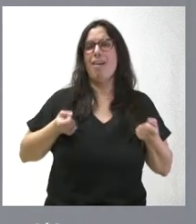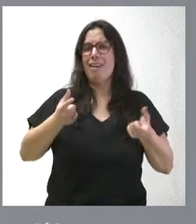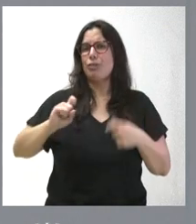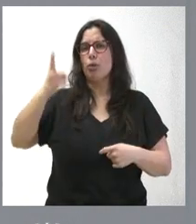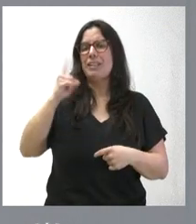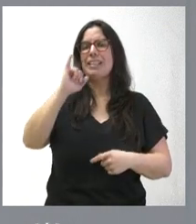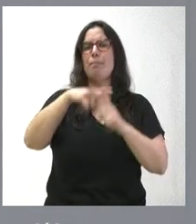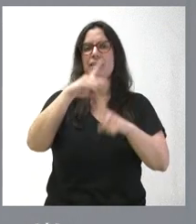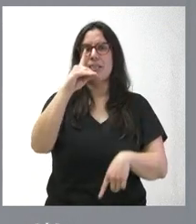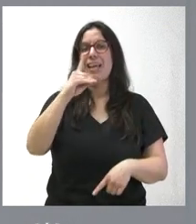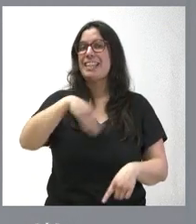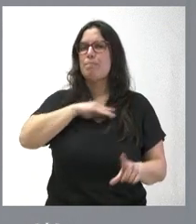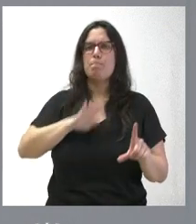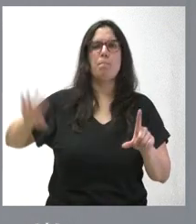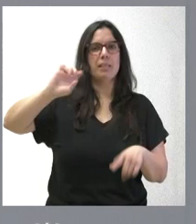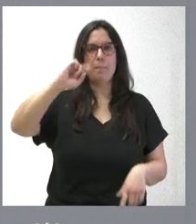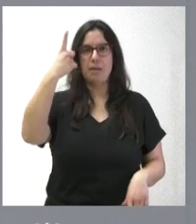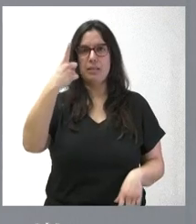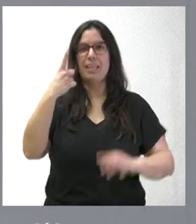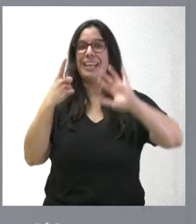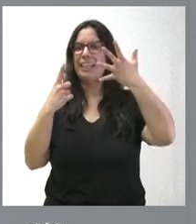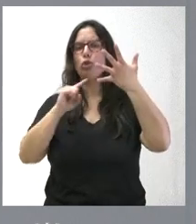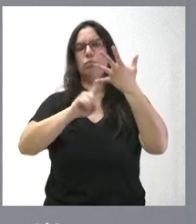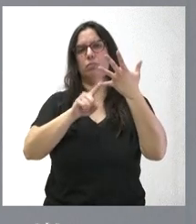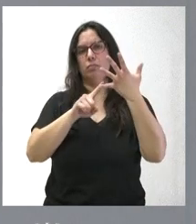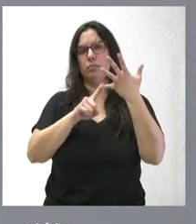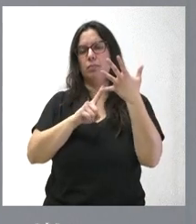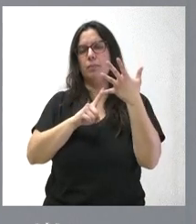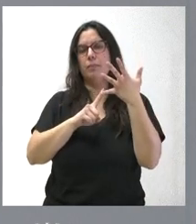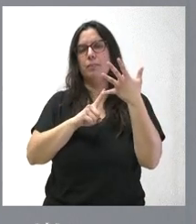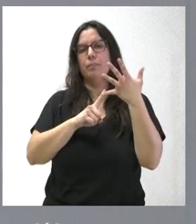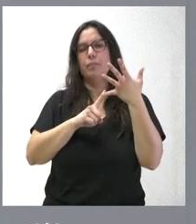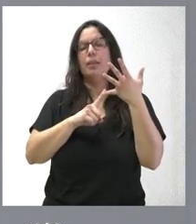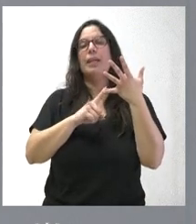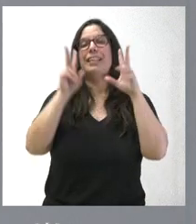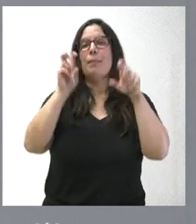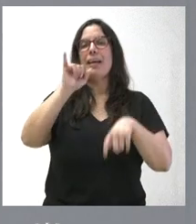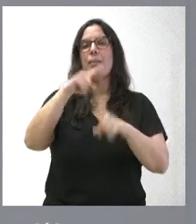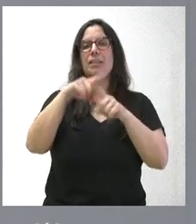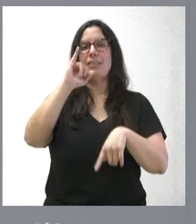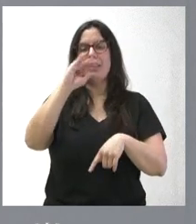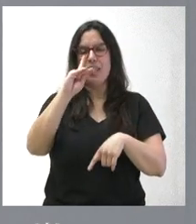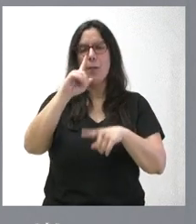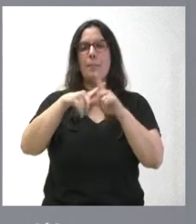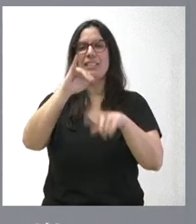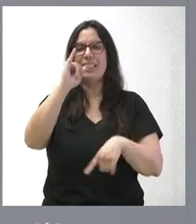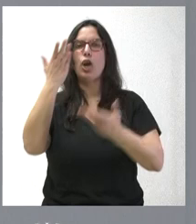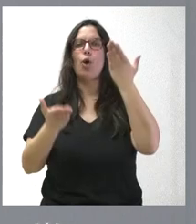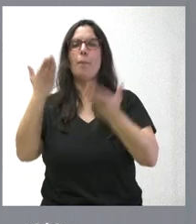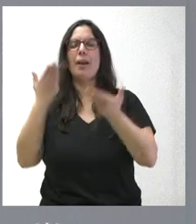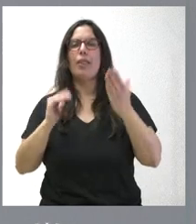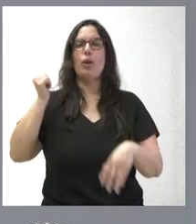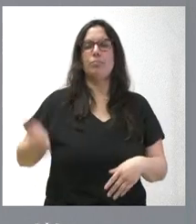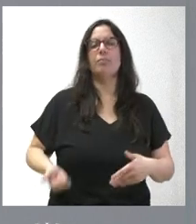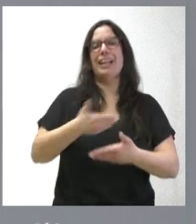D de toda España. Los quintos de toda España en términos de I más D más I en relación a nuestro PIB, solo superados por